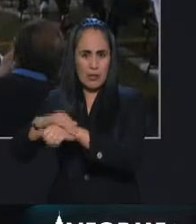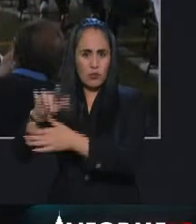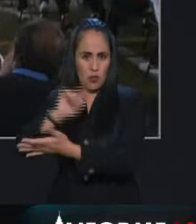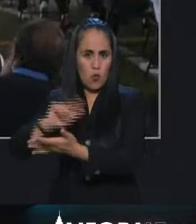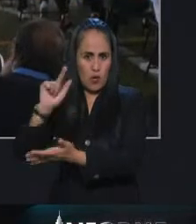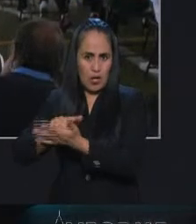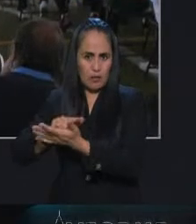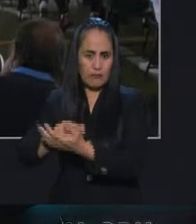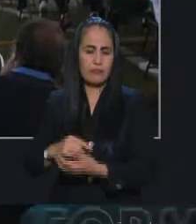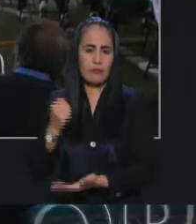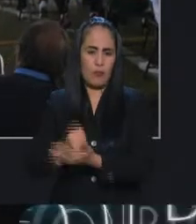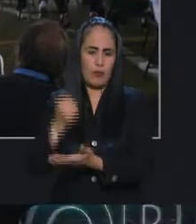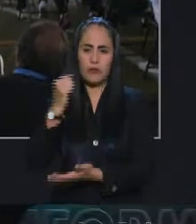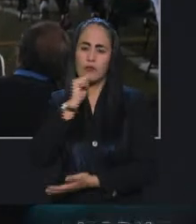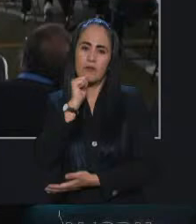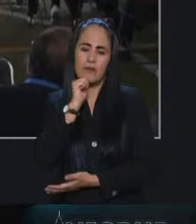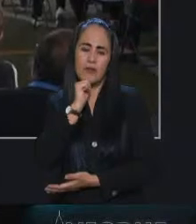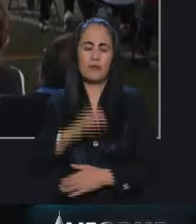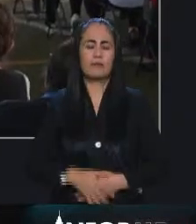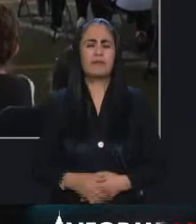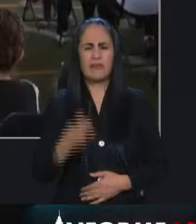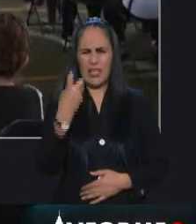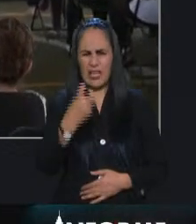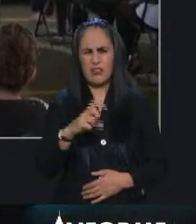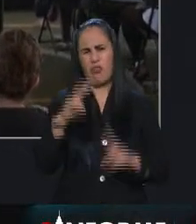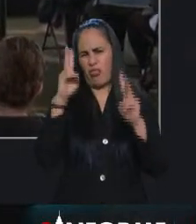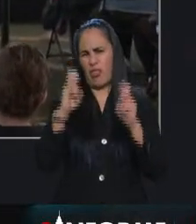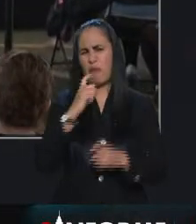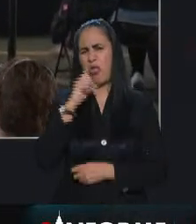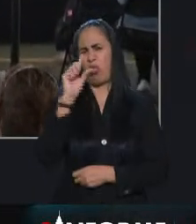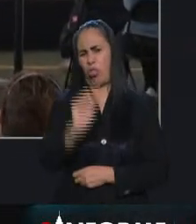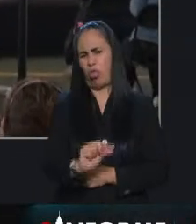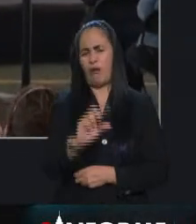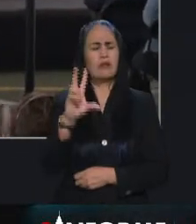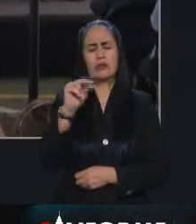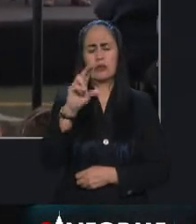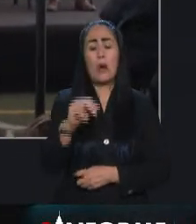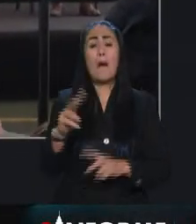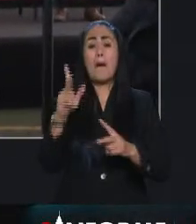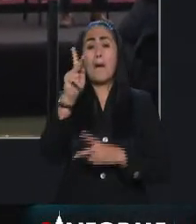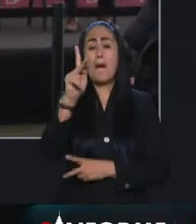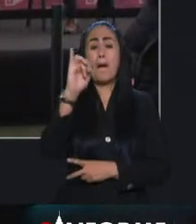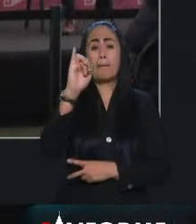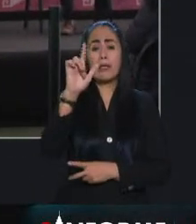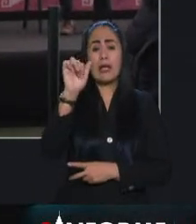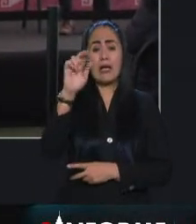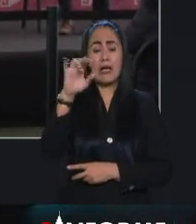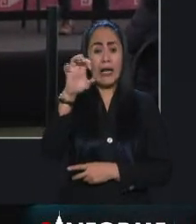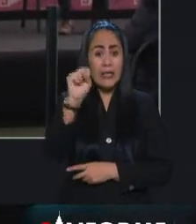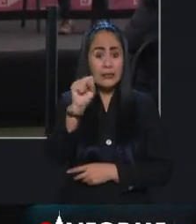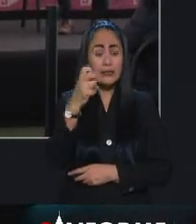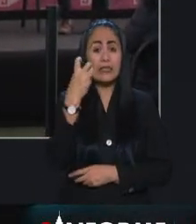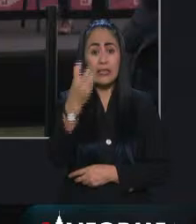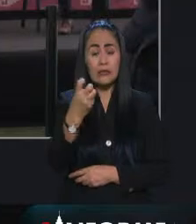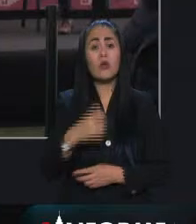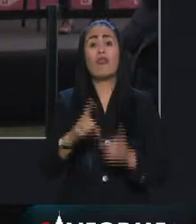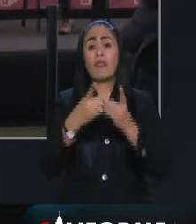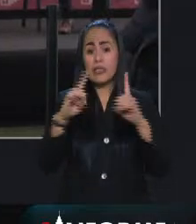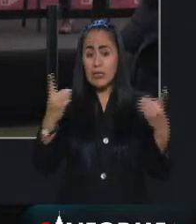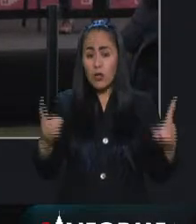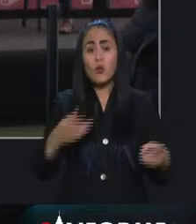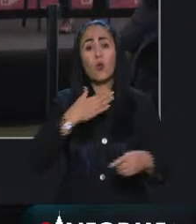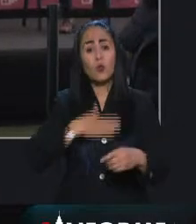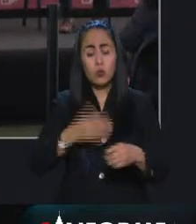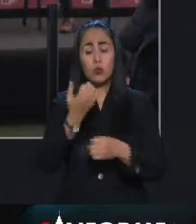estamos informando no es asunto menor porque mire cada Pilares representa una gran oportunidad de desarrollo y de justicia social